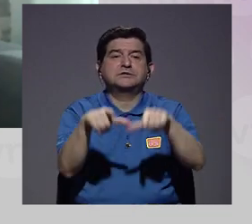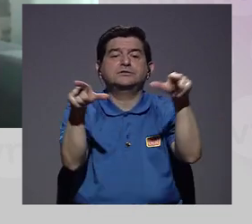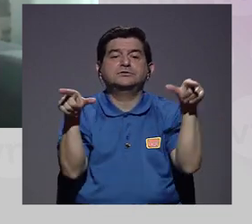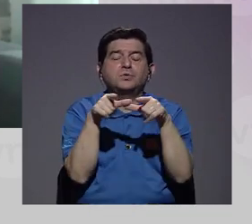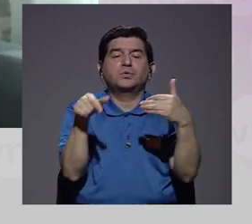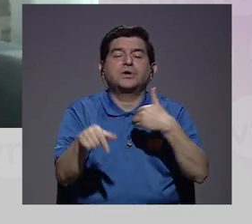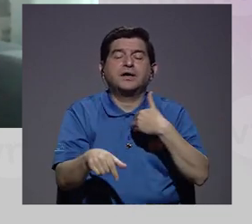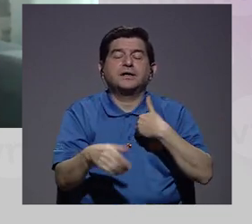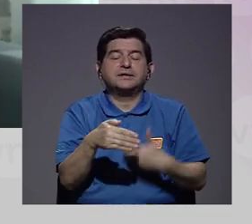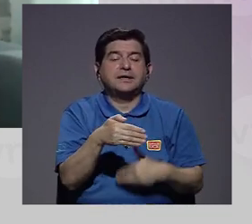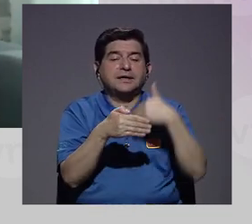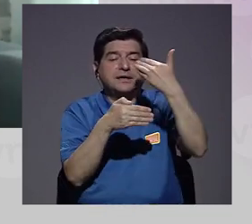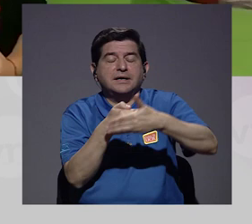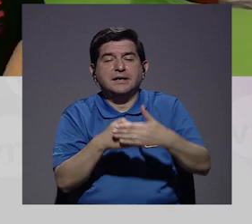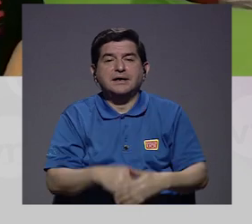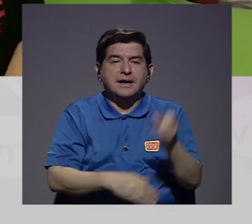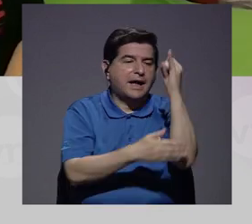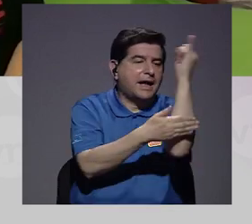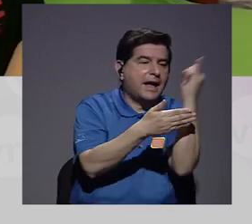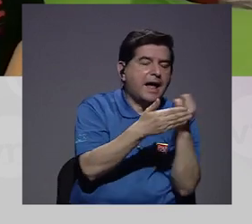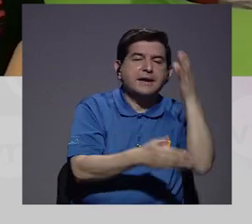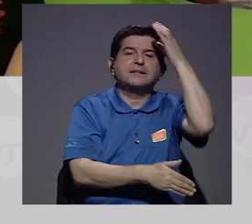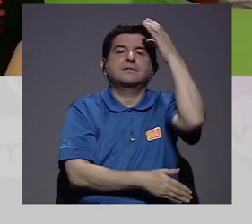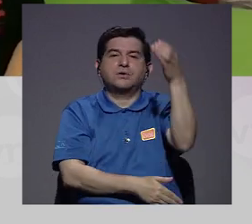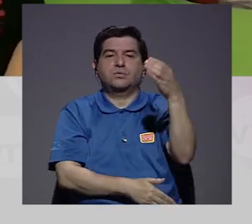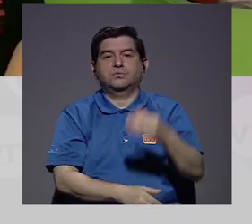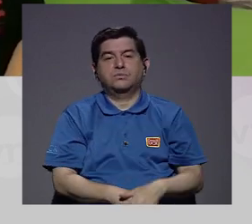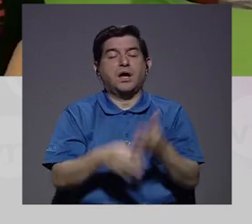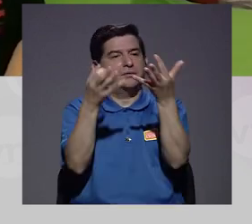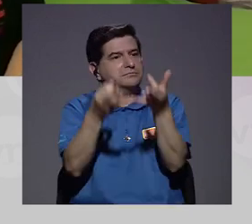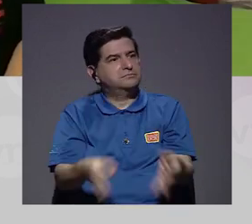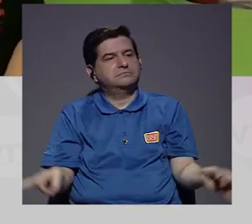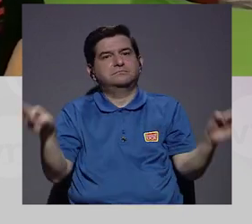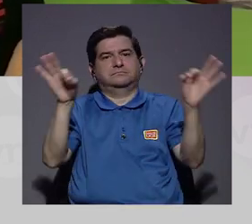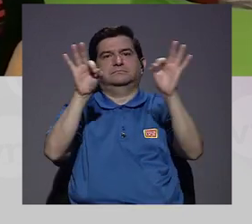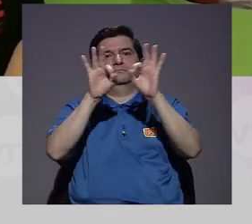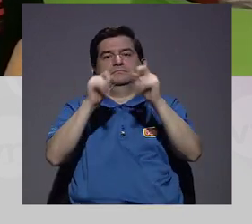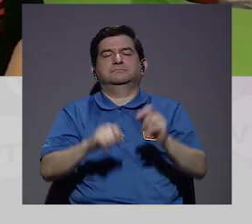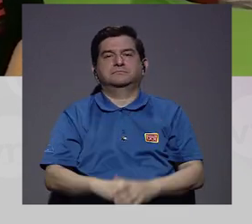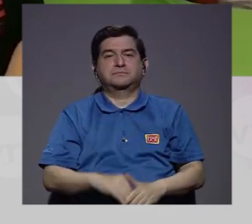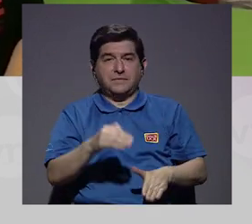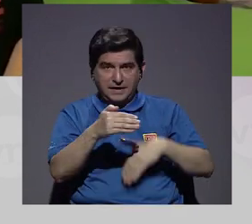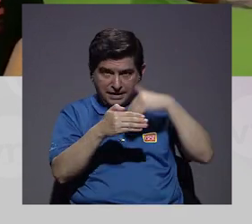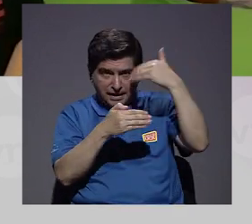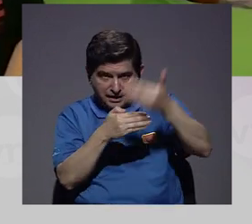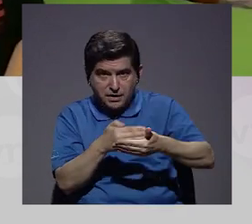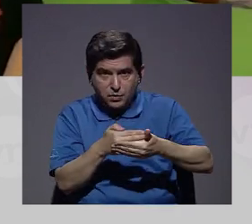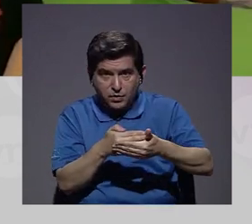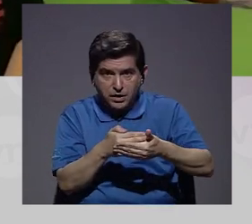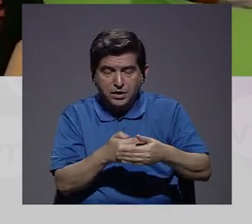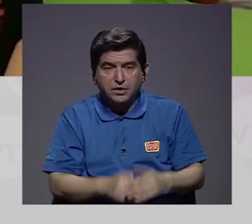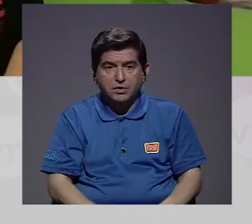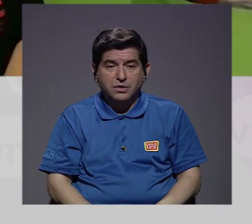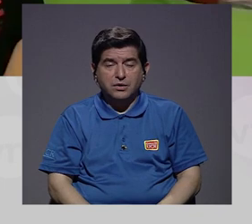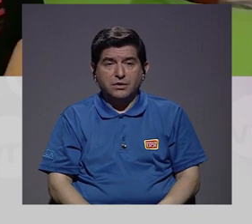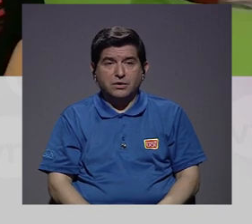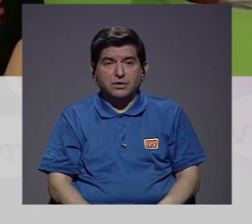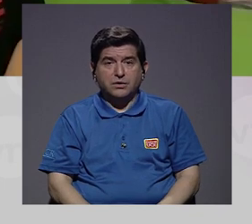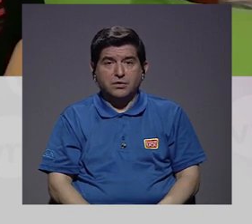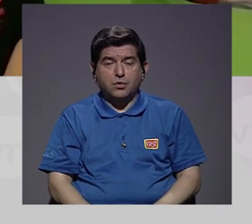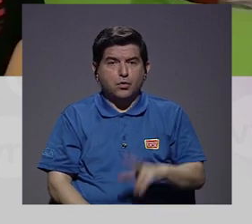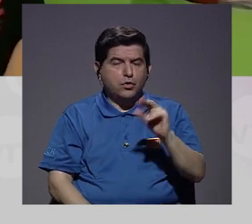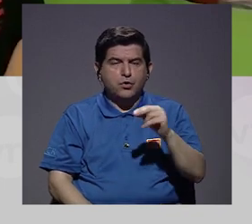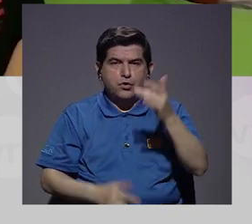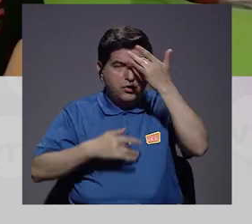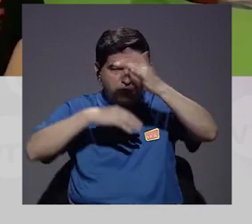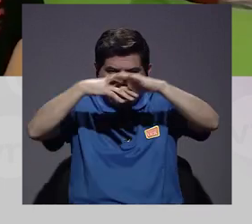el lugar que tenga luego el arte y la cultura. Es muy importante que después, si no